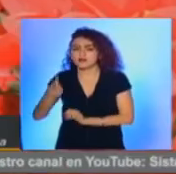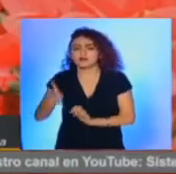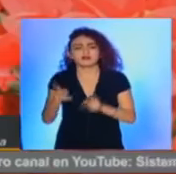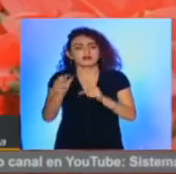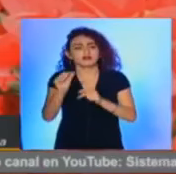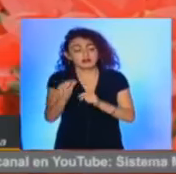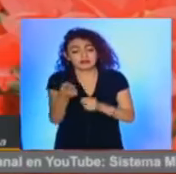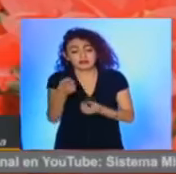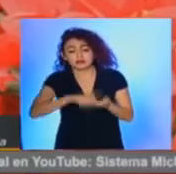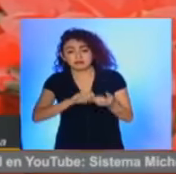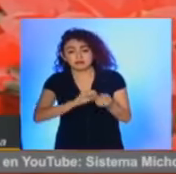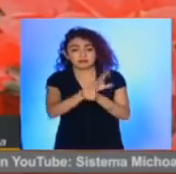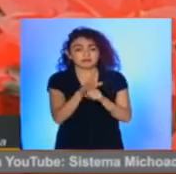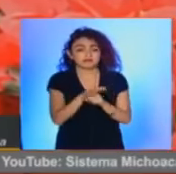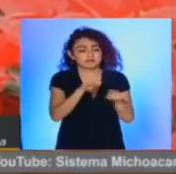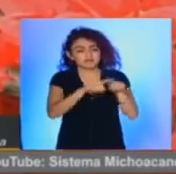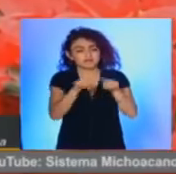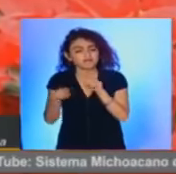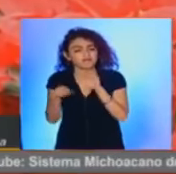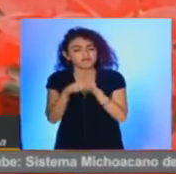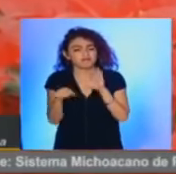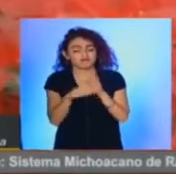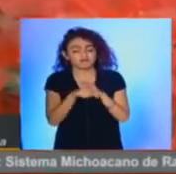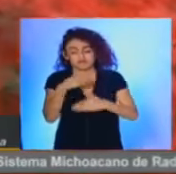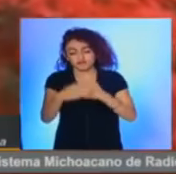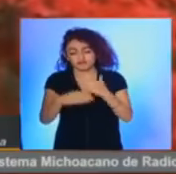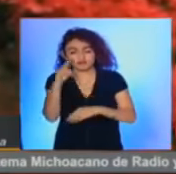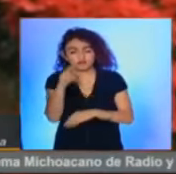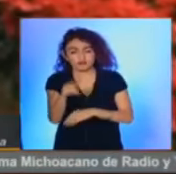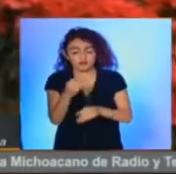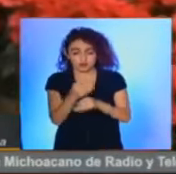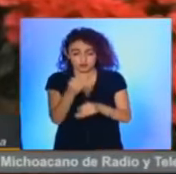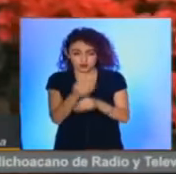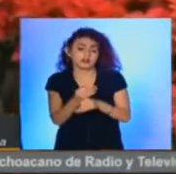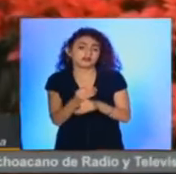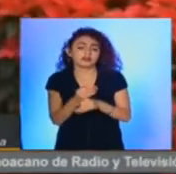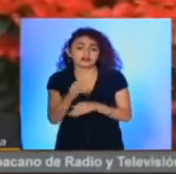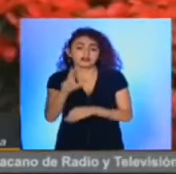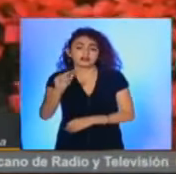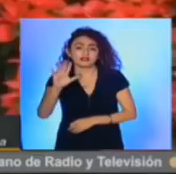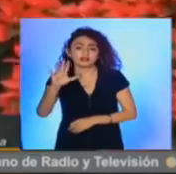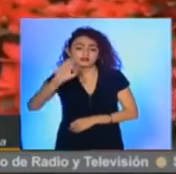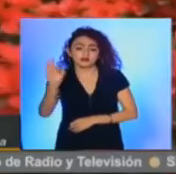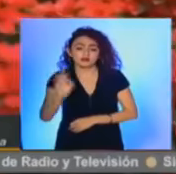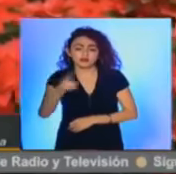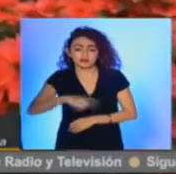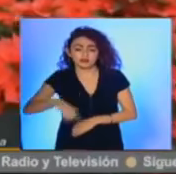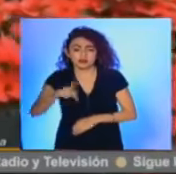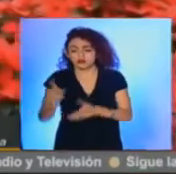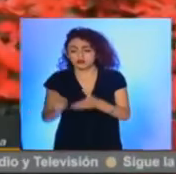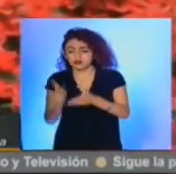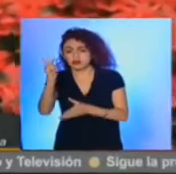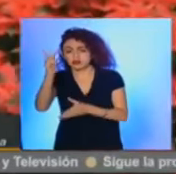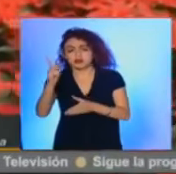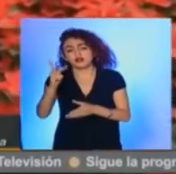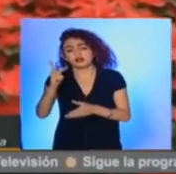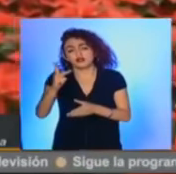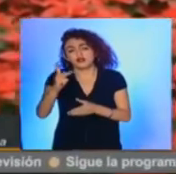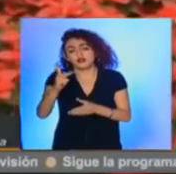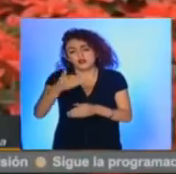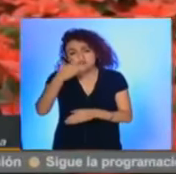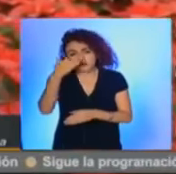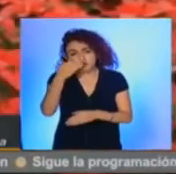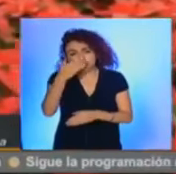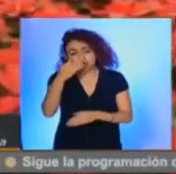obstante la pandemia y contra los pronósticos negativos que se tenían, hasta el momento es un 85% de la producción de flor de Nochebuena,